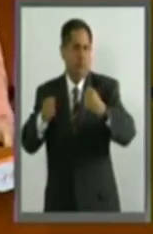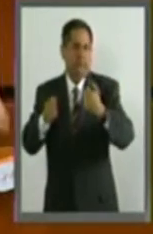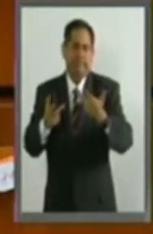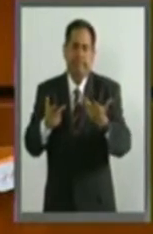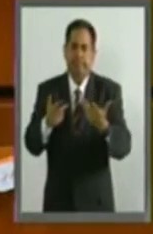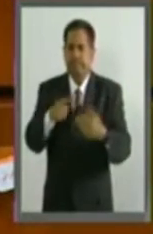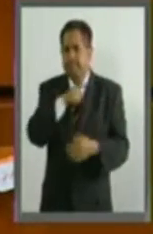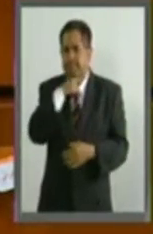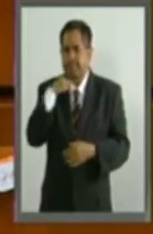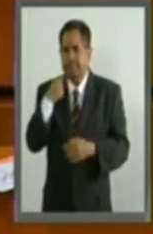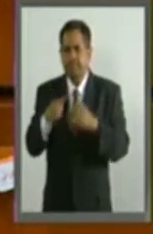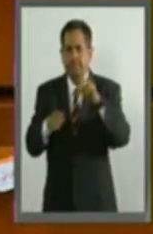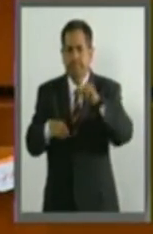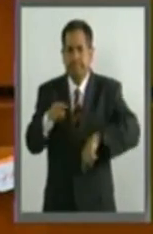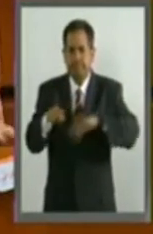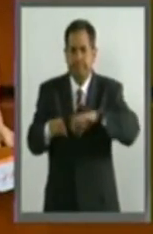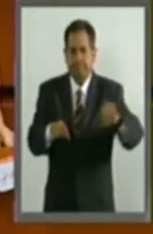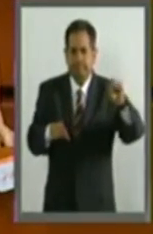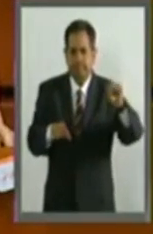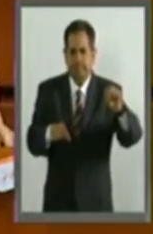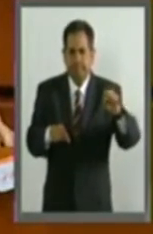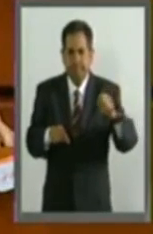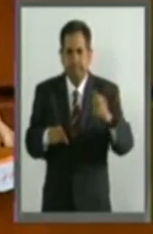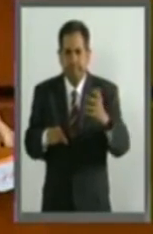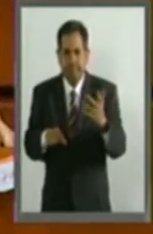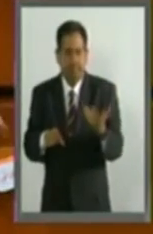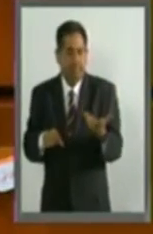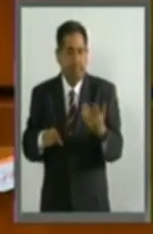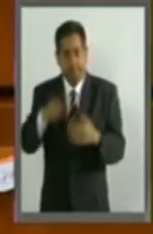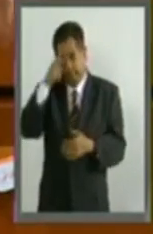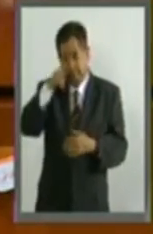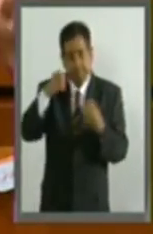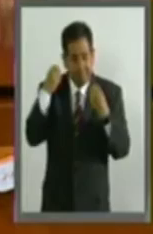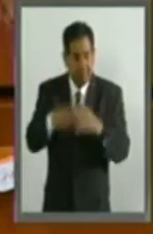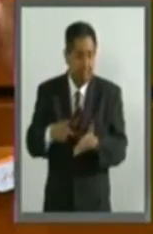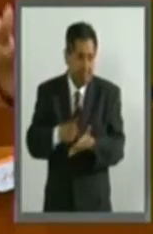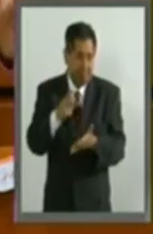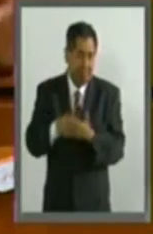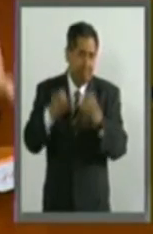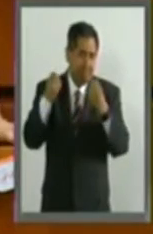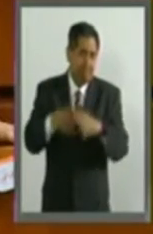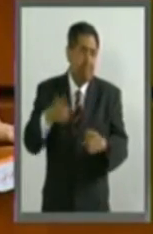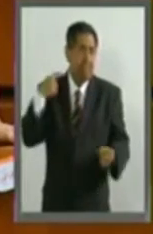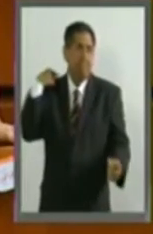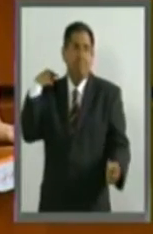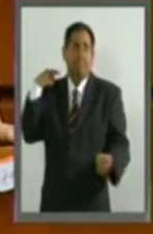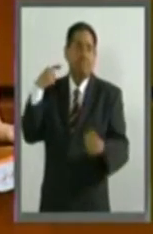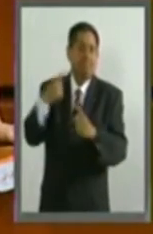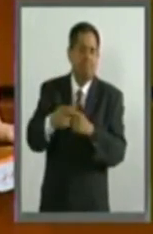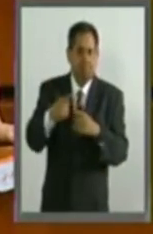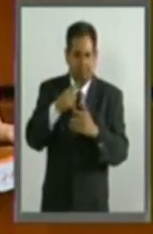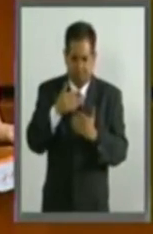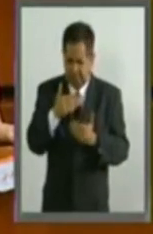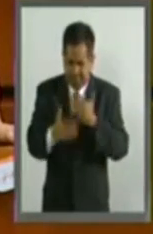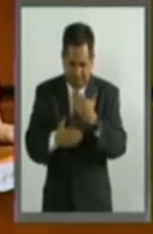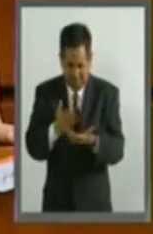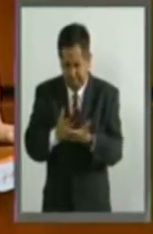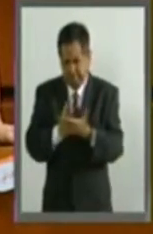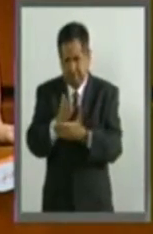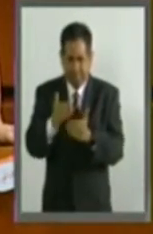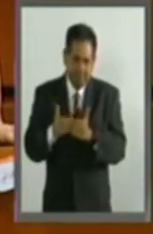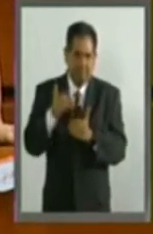completo. México perdió la oportunidad en distintas etapas de la vida nacional de avanzar a partir